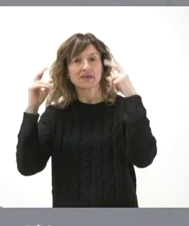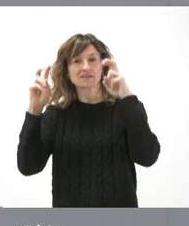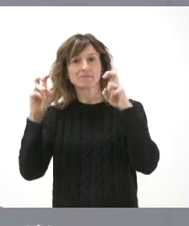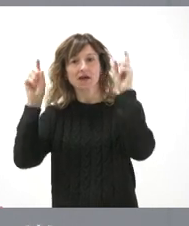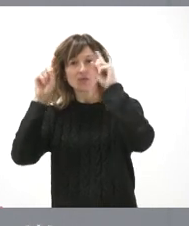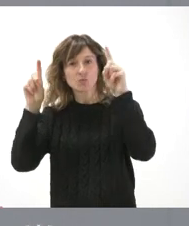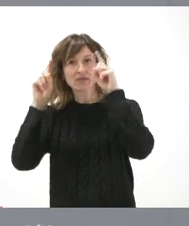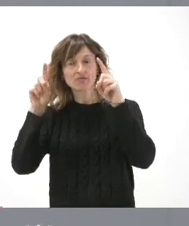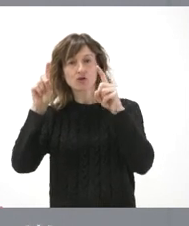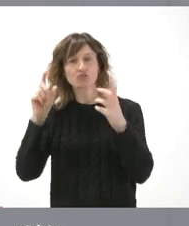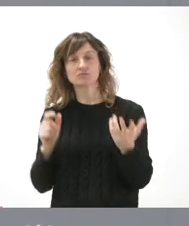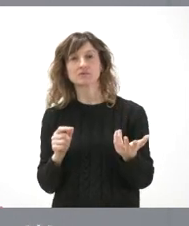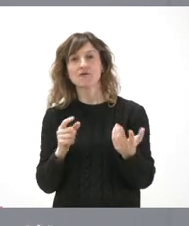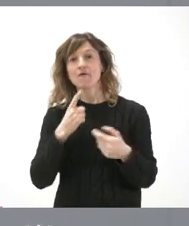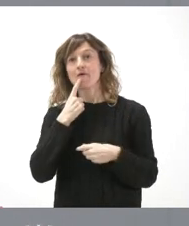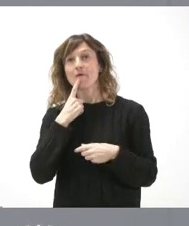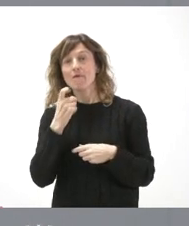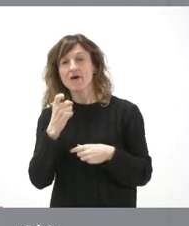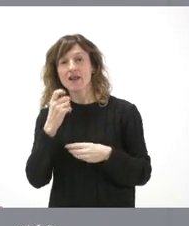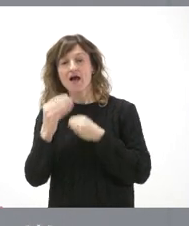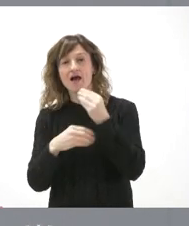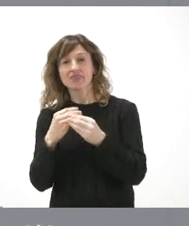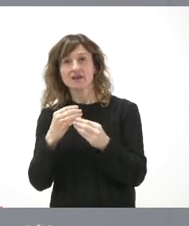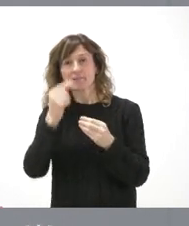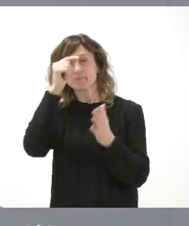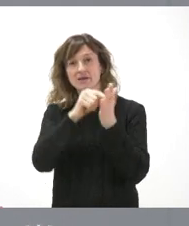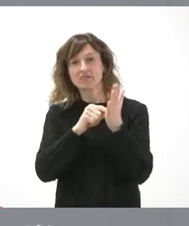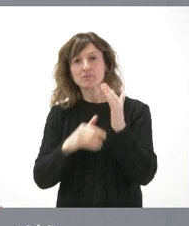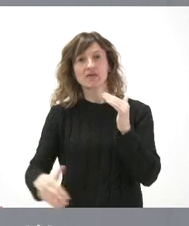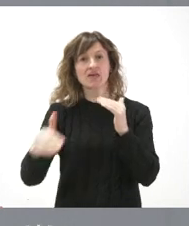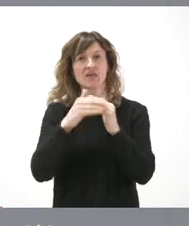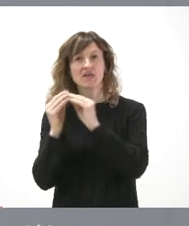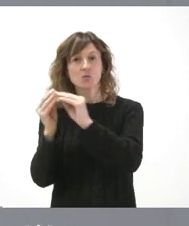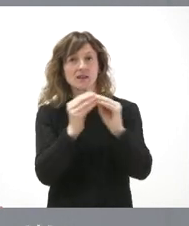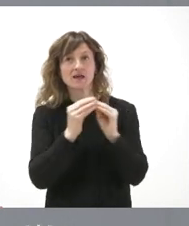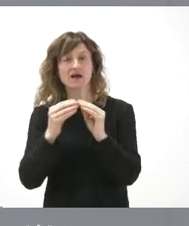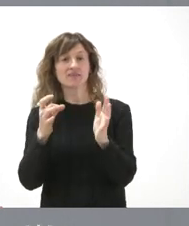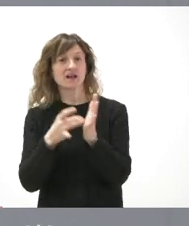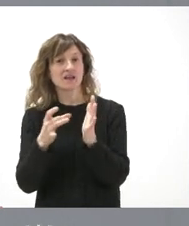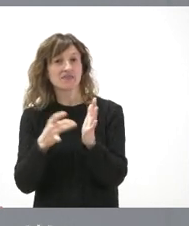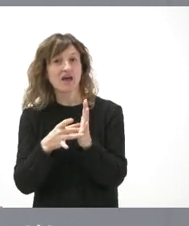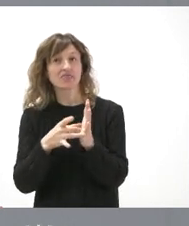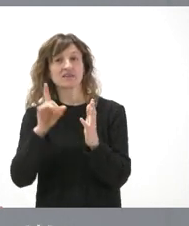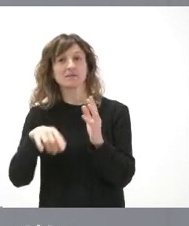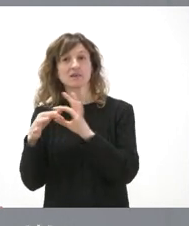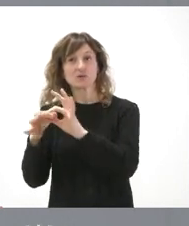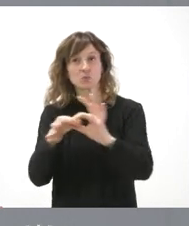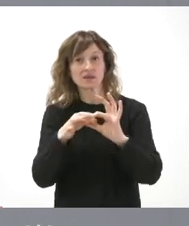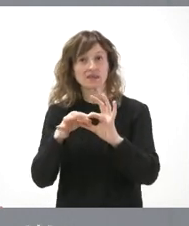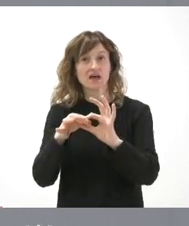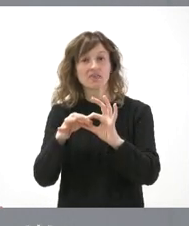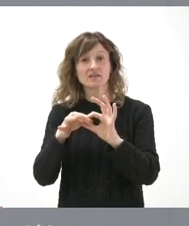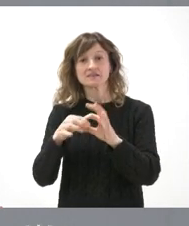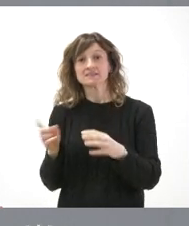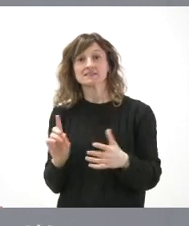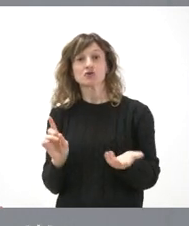que ojalá las pudiera ejercer en favor de estos principios de igualdad, de calidad y de unidad, pero si no aún